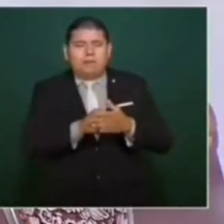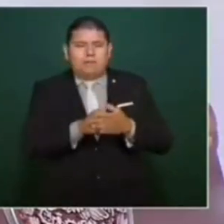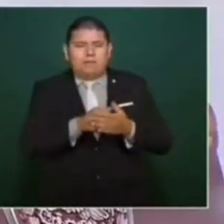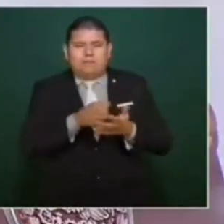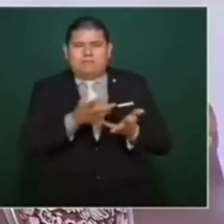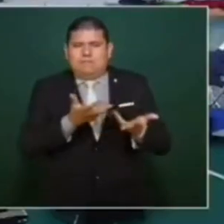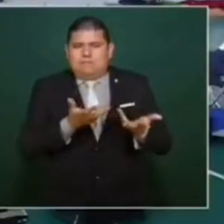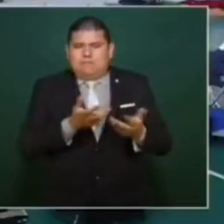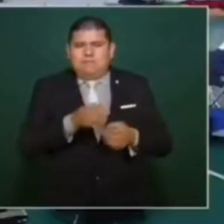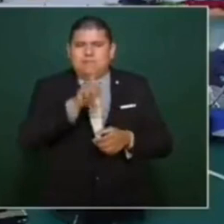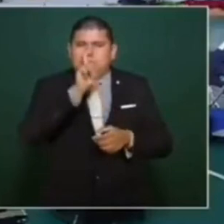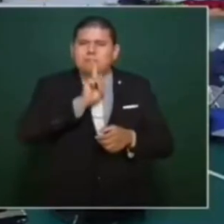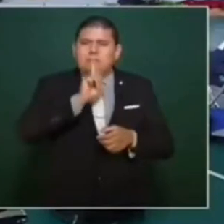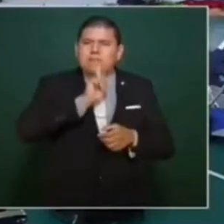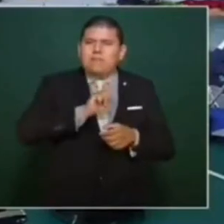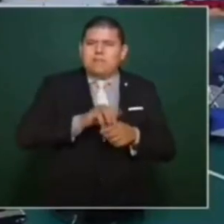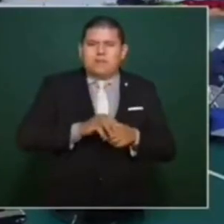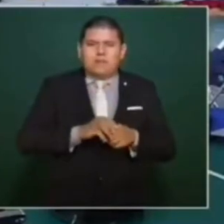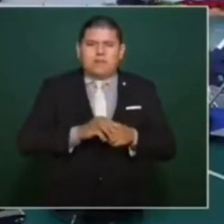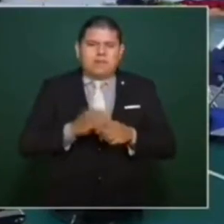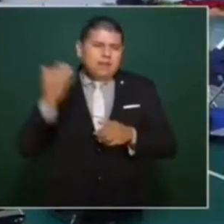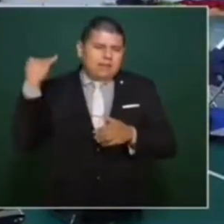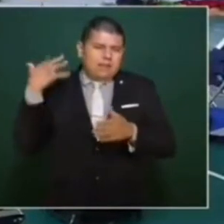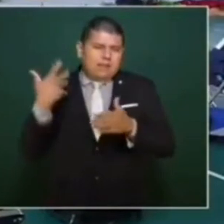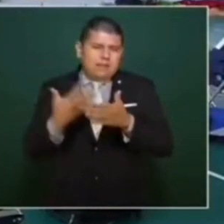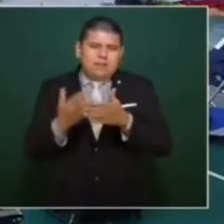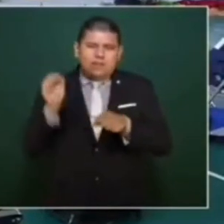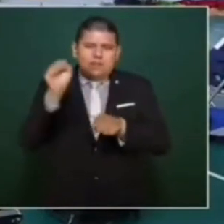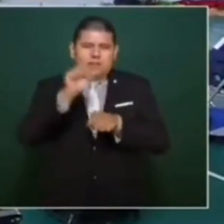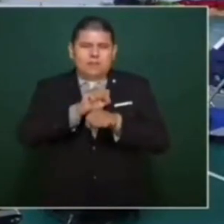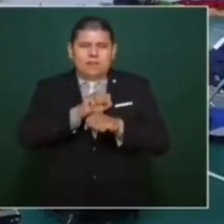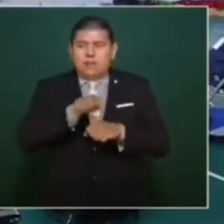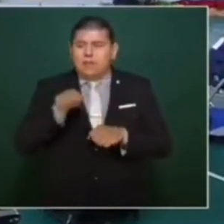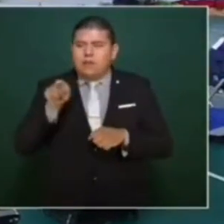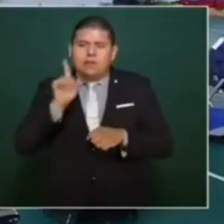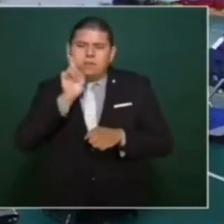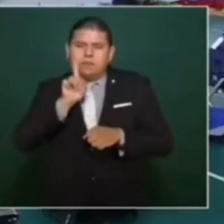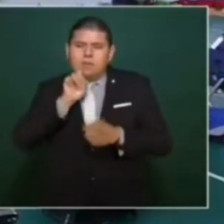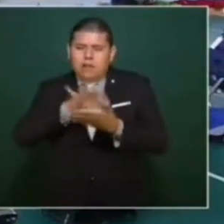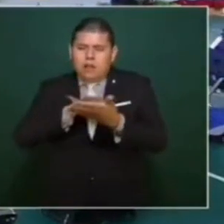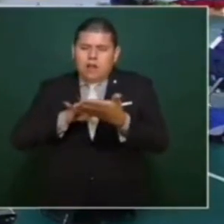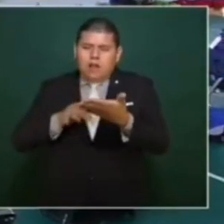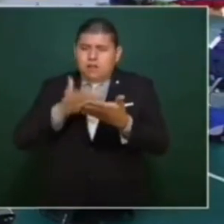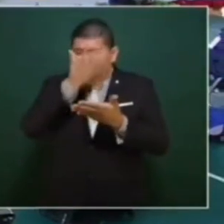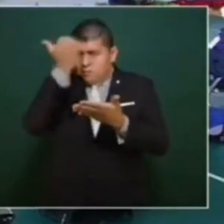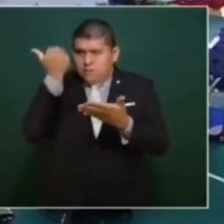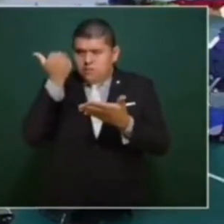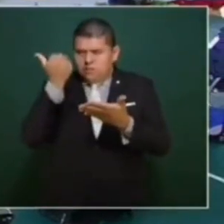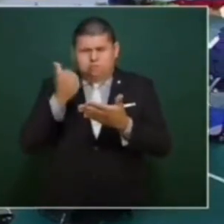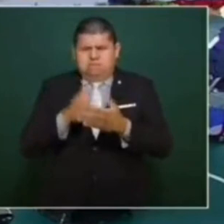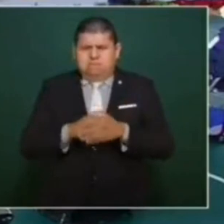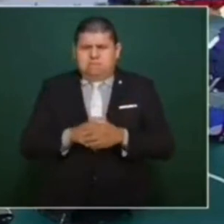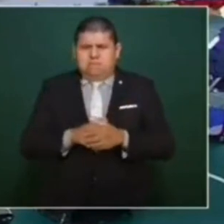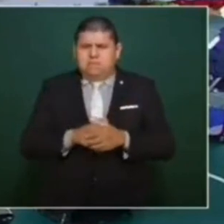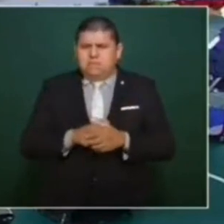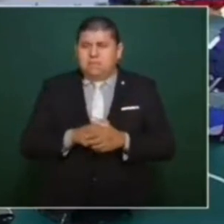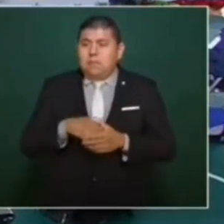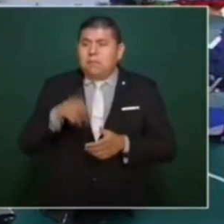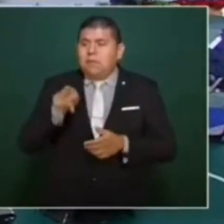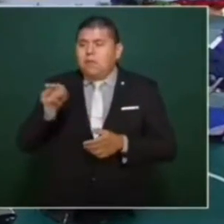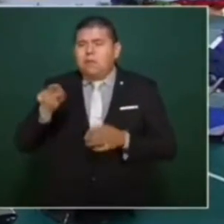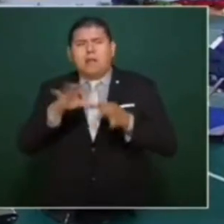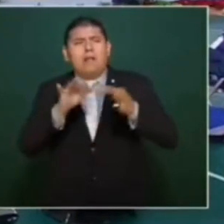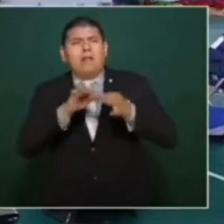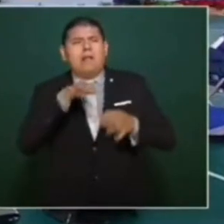de Mentiras de la Semana, pues no sabrá leer la señorita de la sección, pero la señorita no